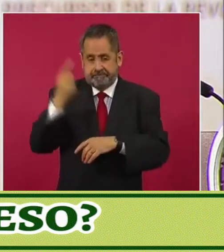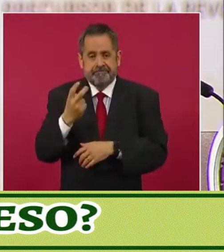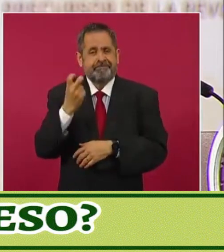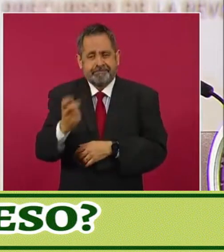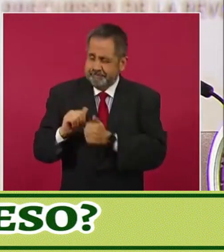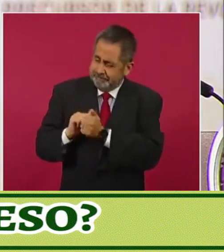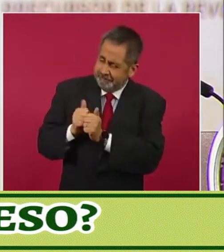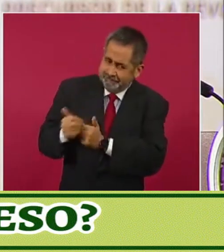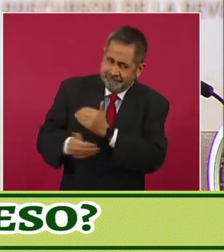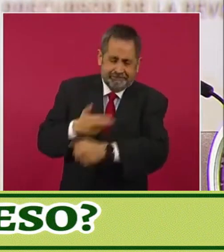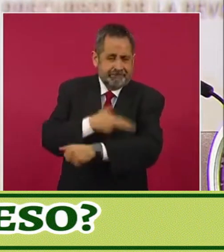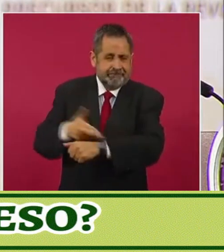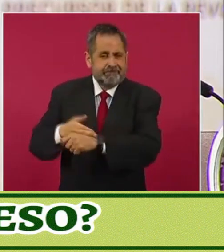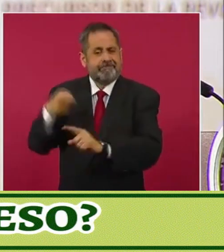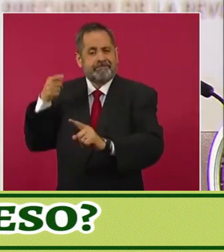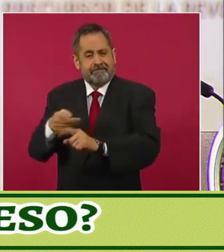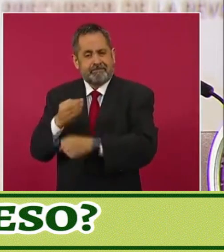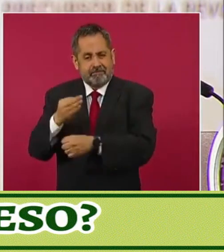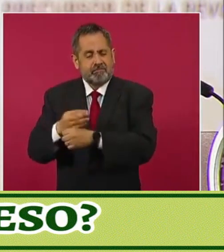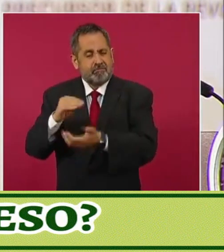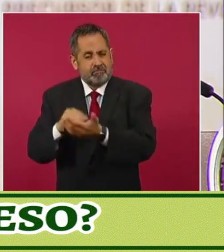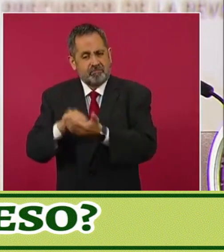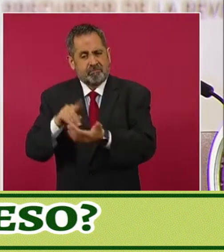proceso en el que estamos en el país.